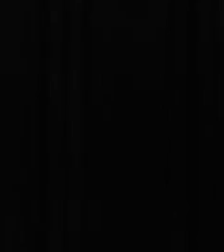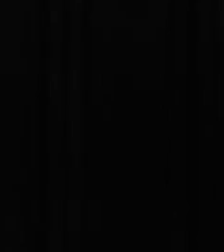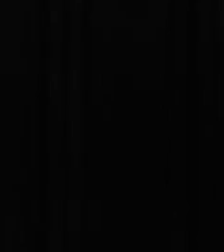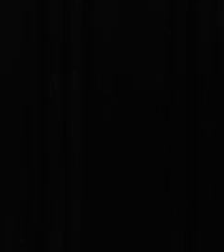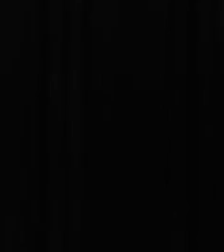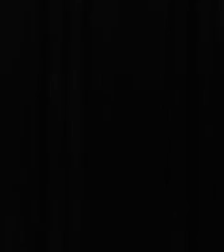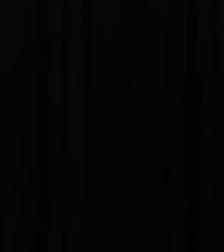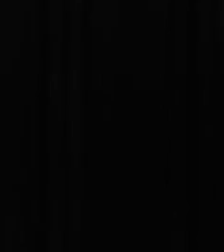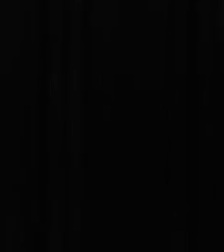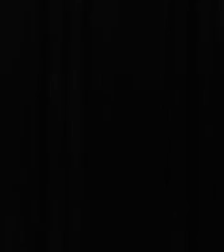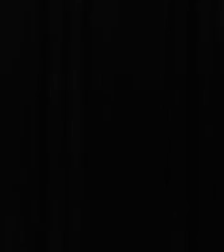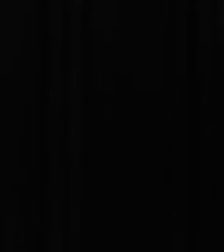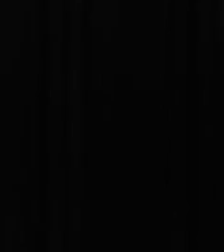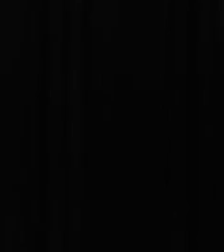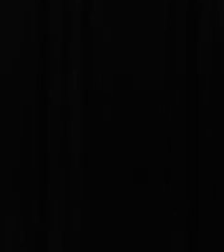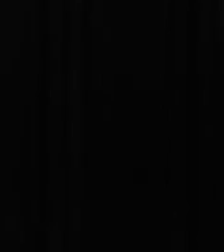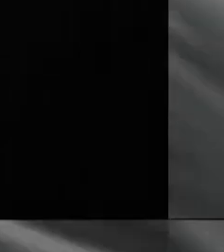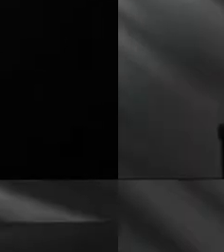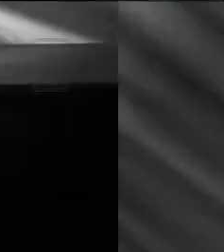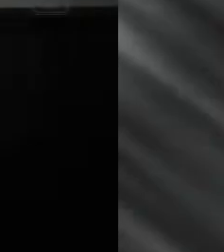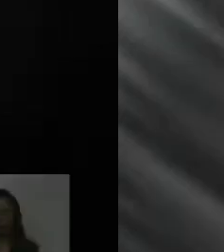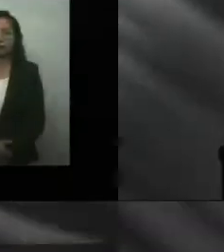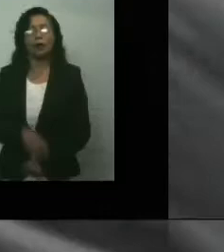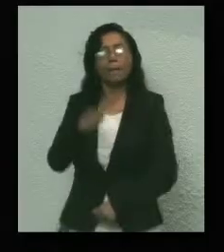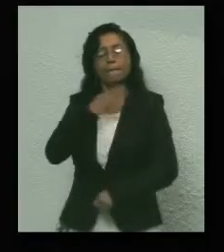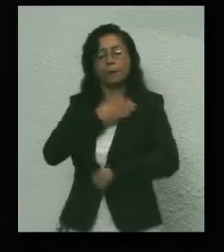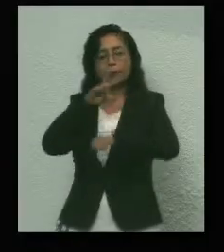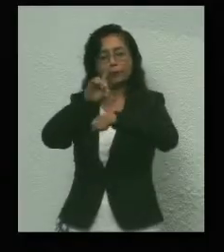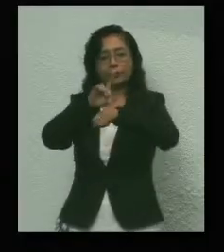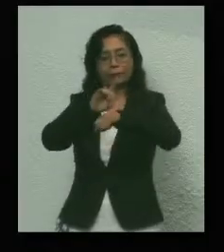importante en rendición de cuentas. Buenos días.